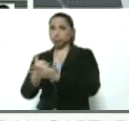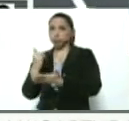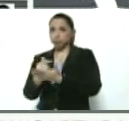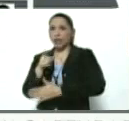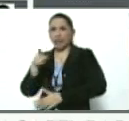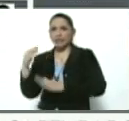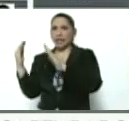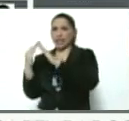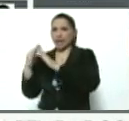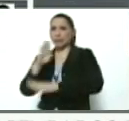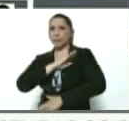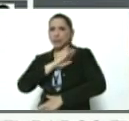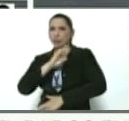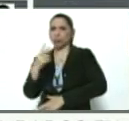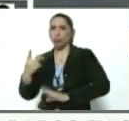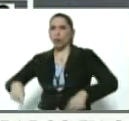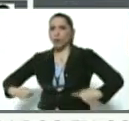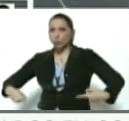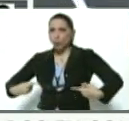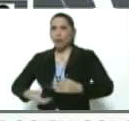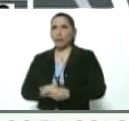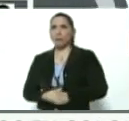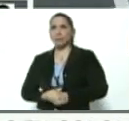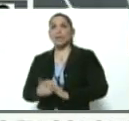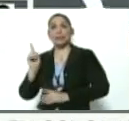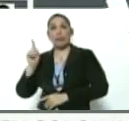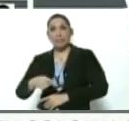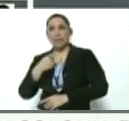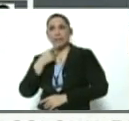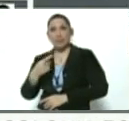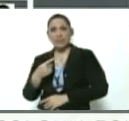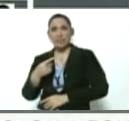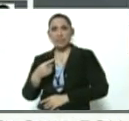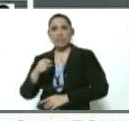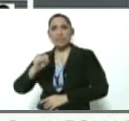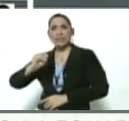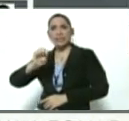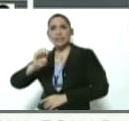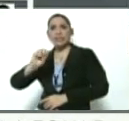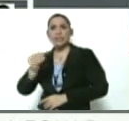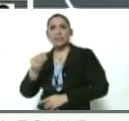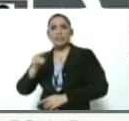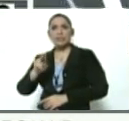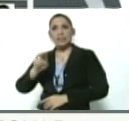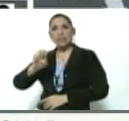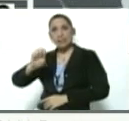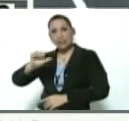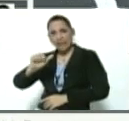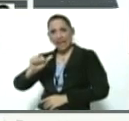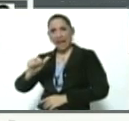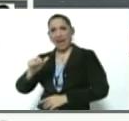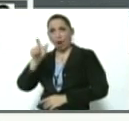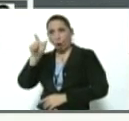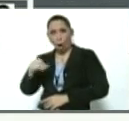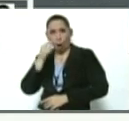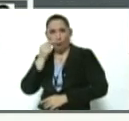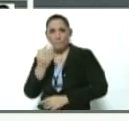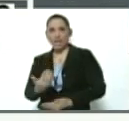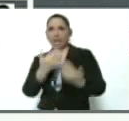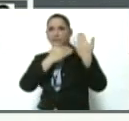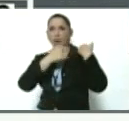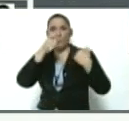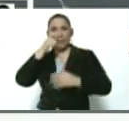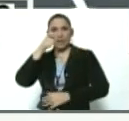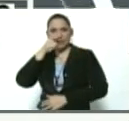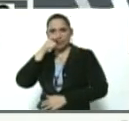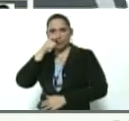esa finca en efecto pertenece a Doble Rueda. También señala Antonio Sequea, que te repito, era el jefe operativo de